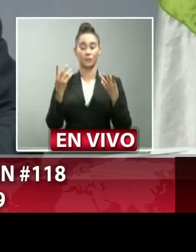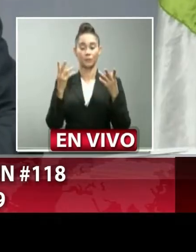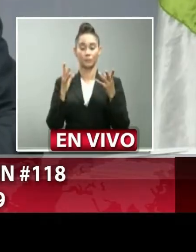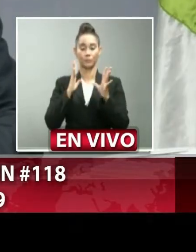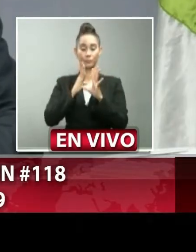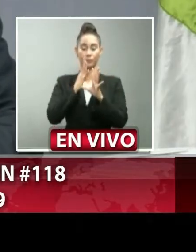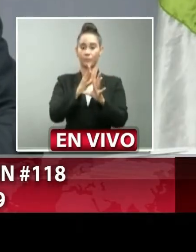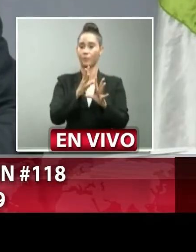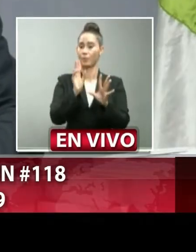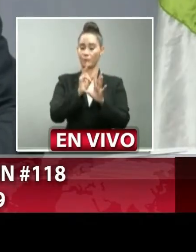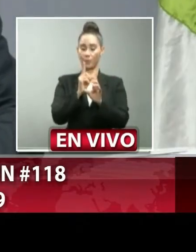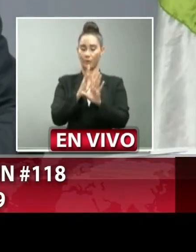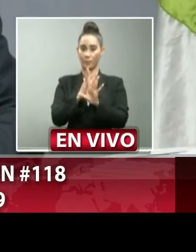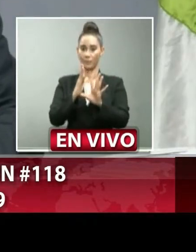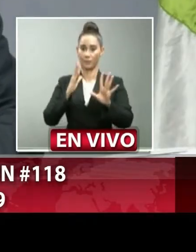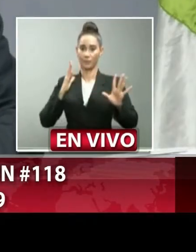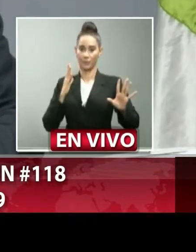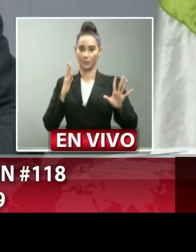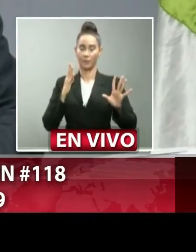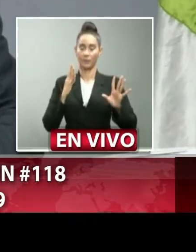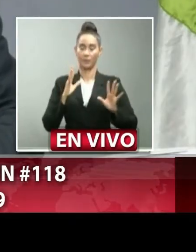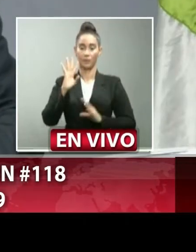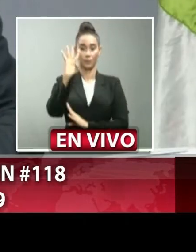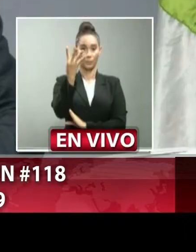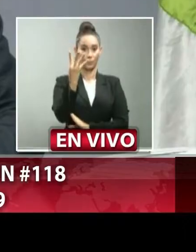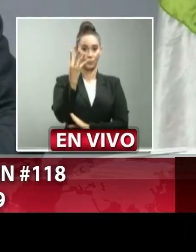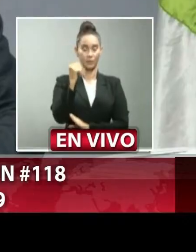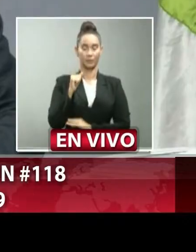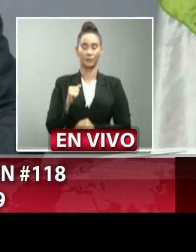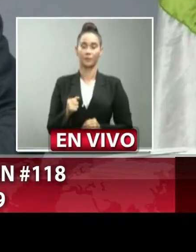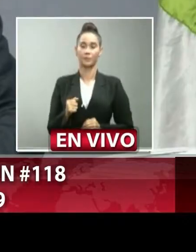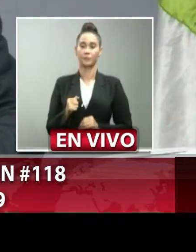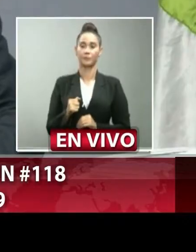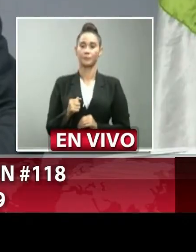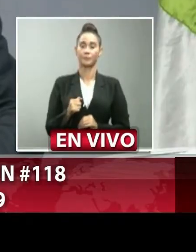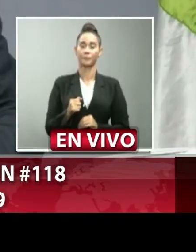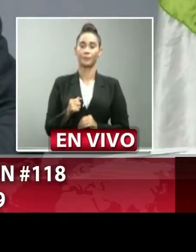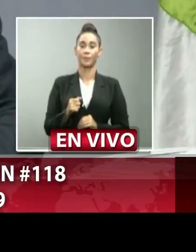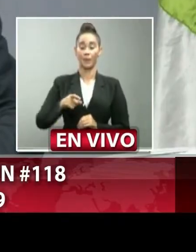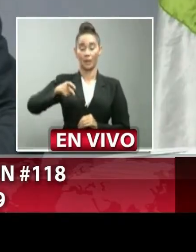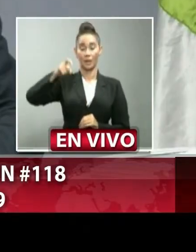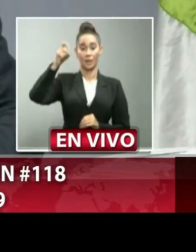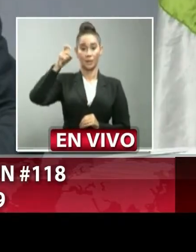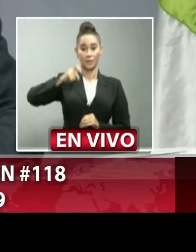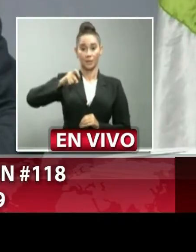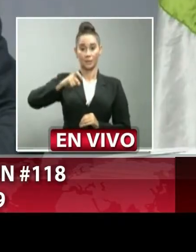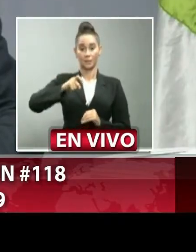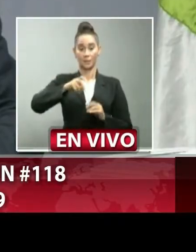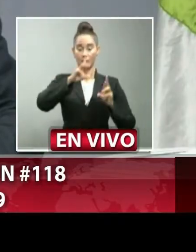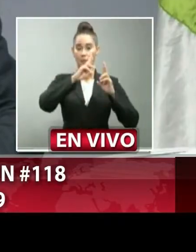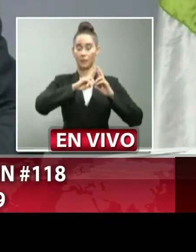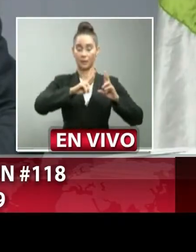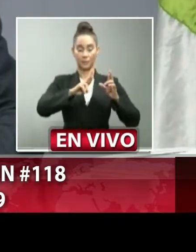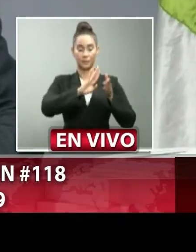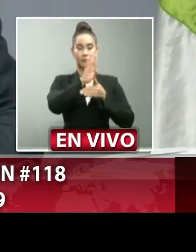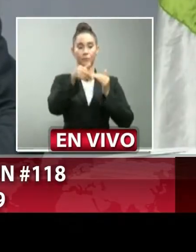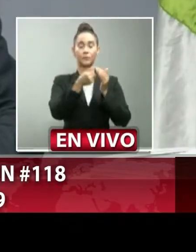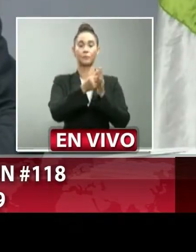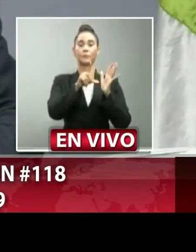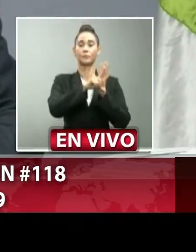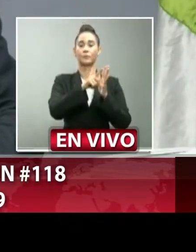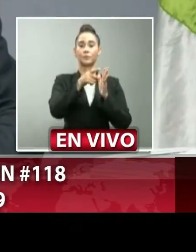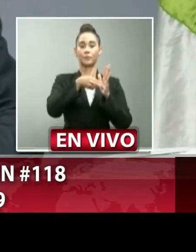público 4. El cumplimiento de lo dispuesto en la presente resolución